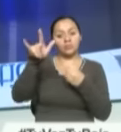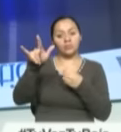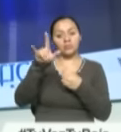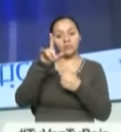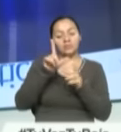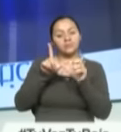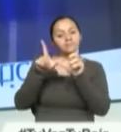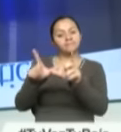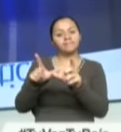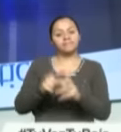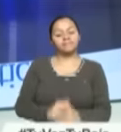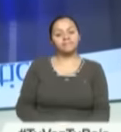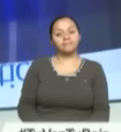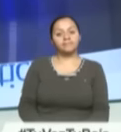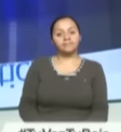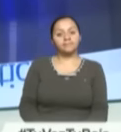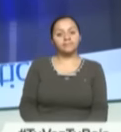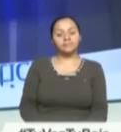Aviación Civil.